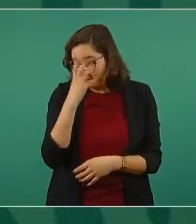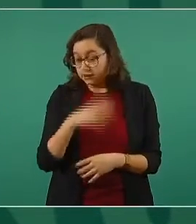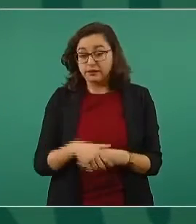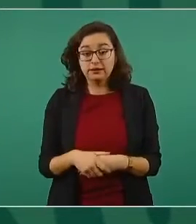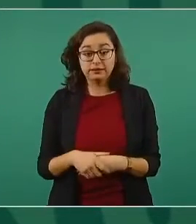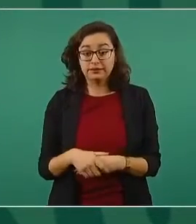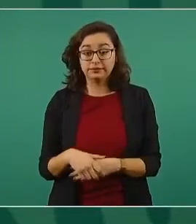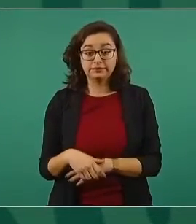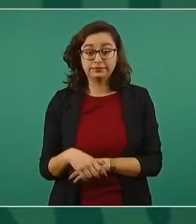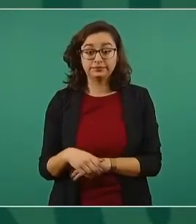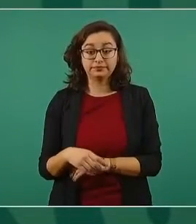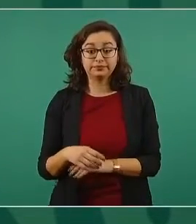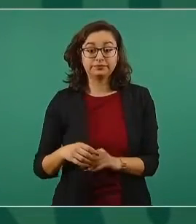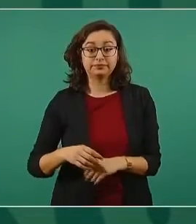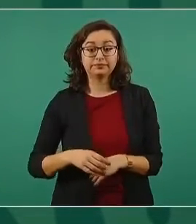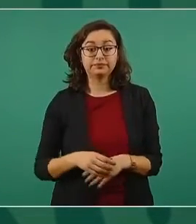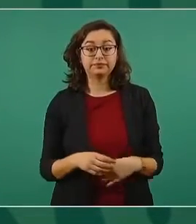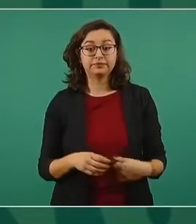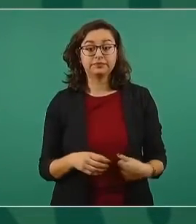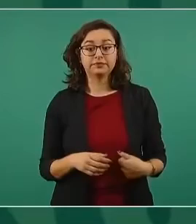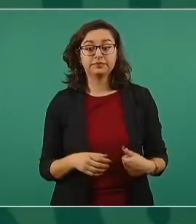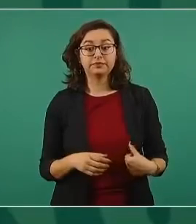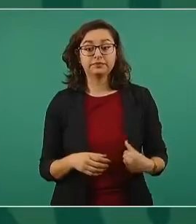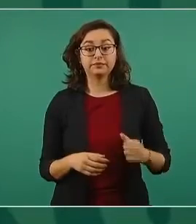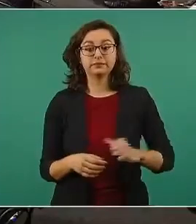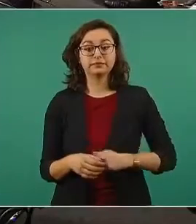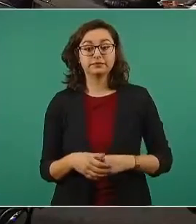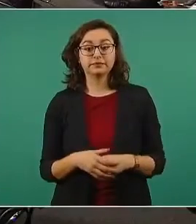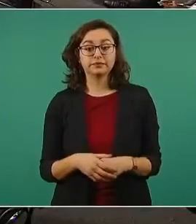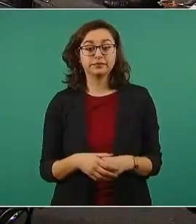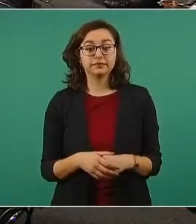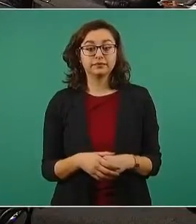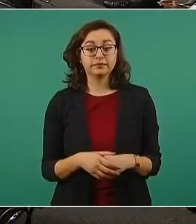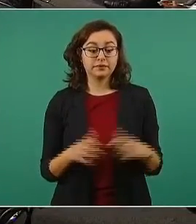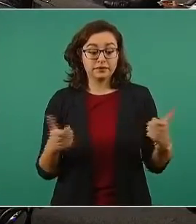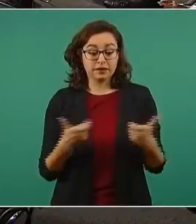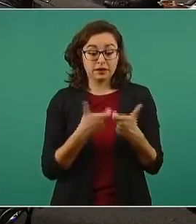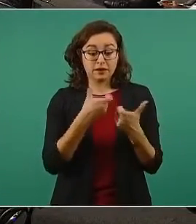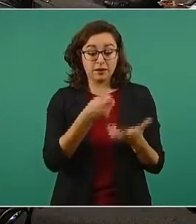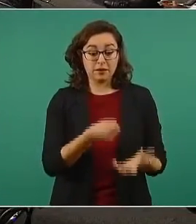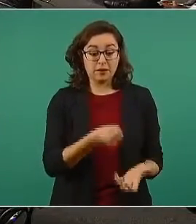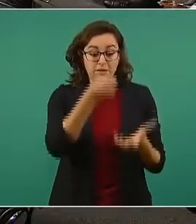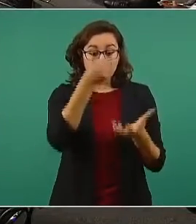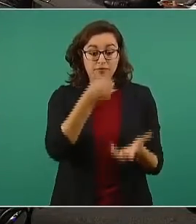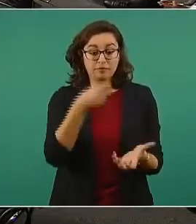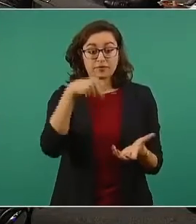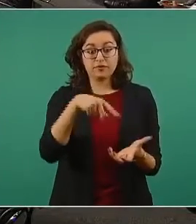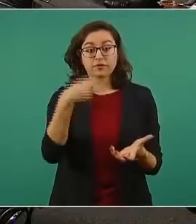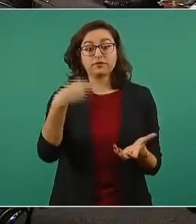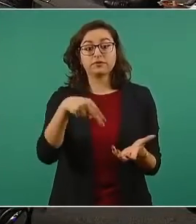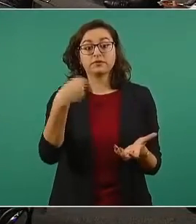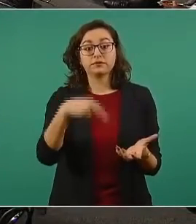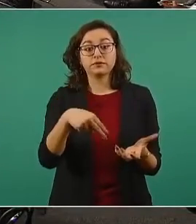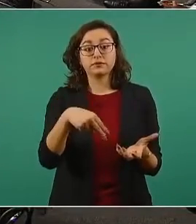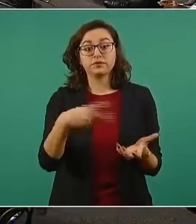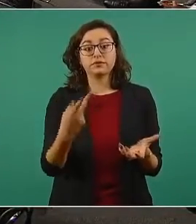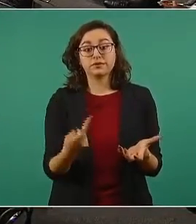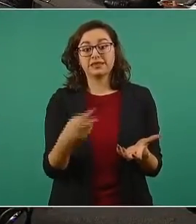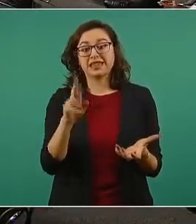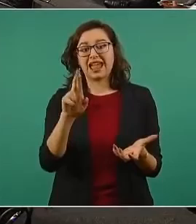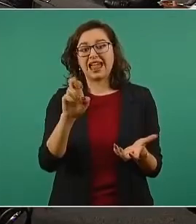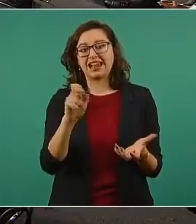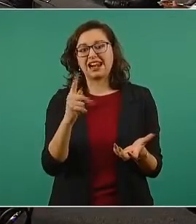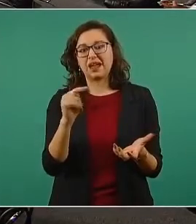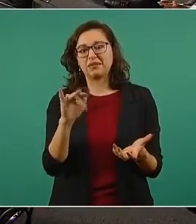pero se le llegó a conocer como el fondo de los reptiles.